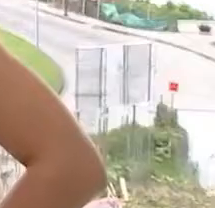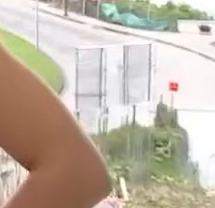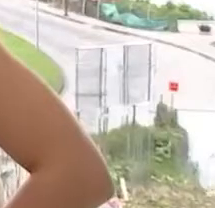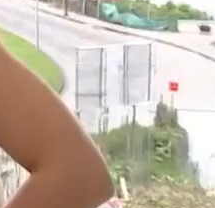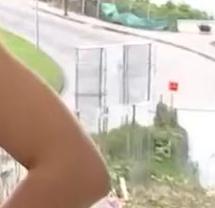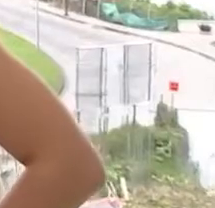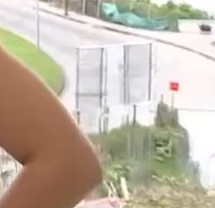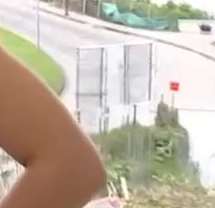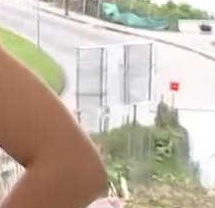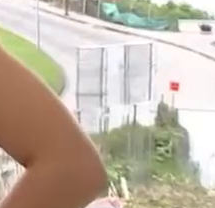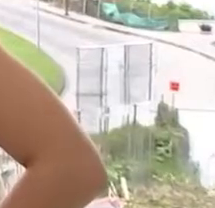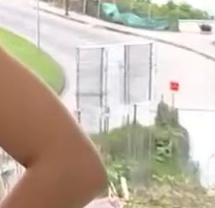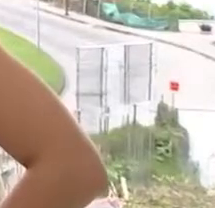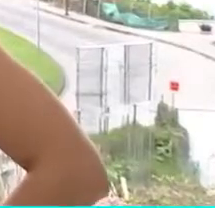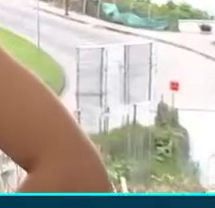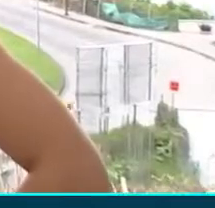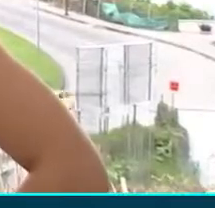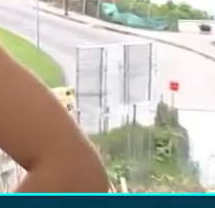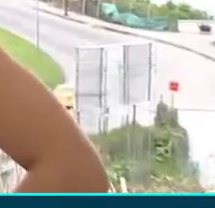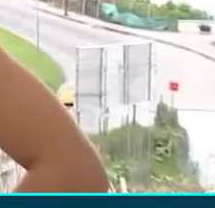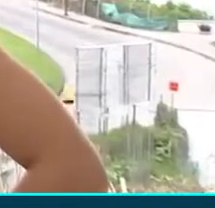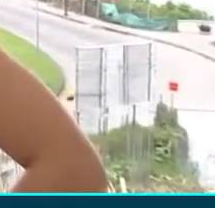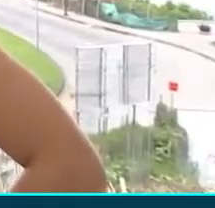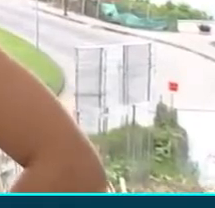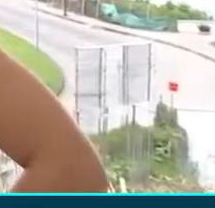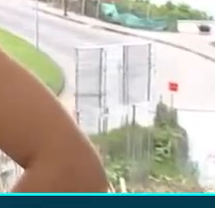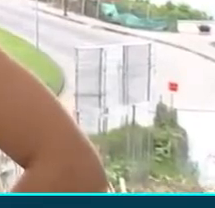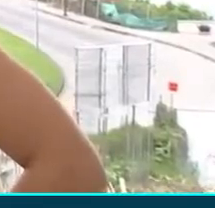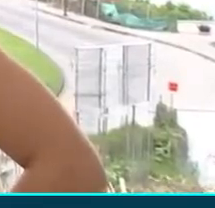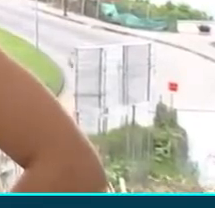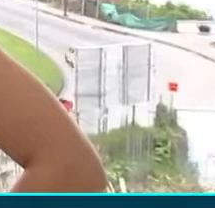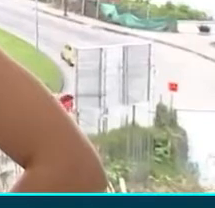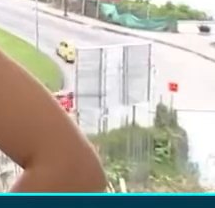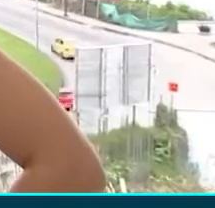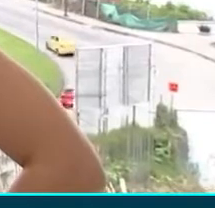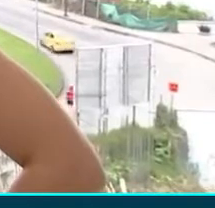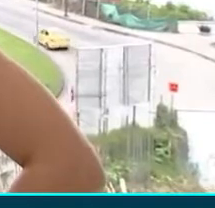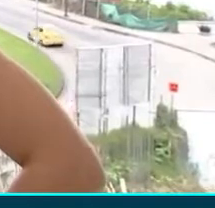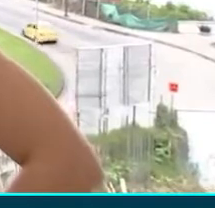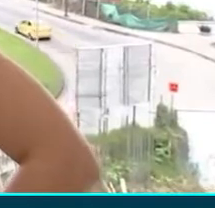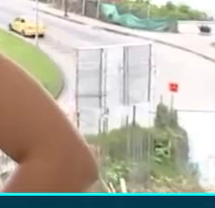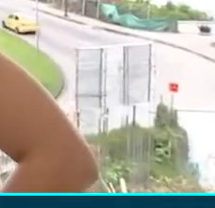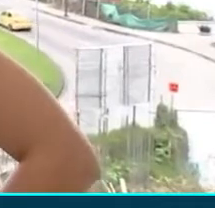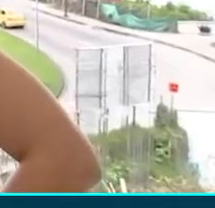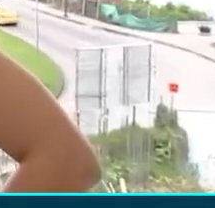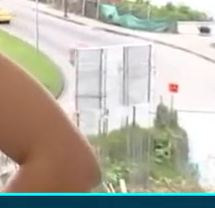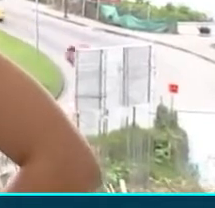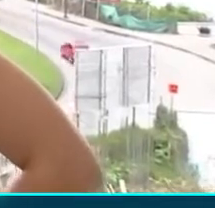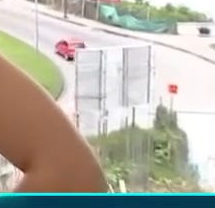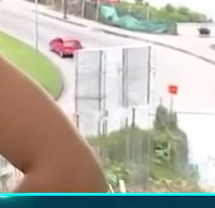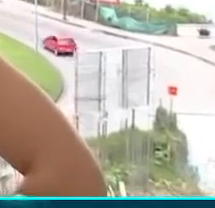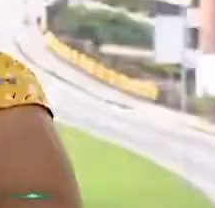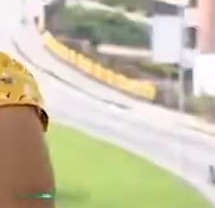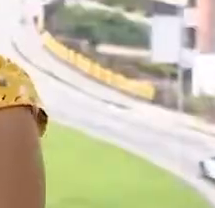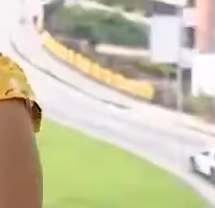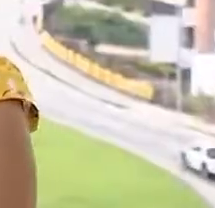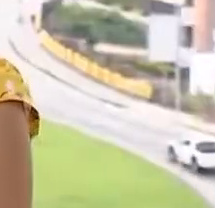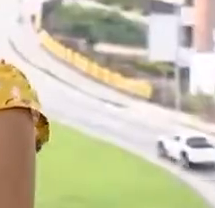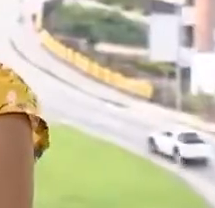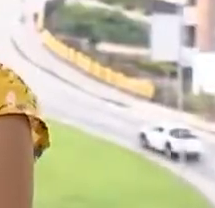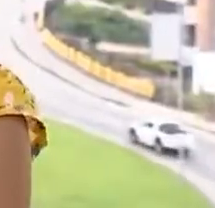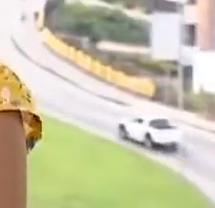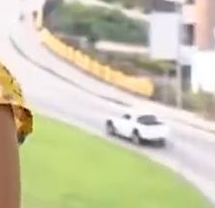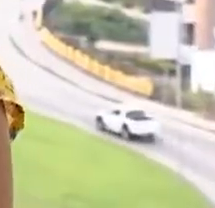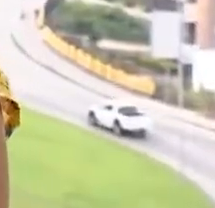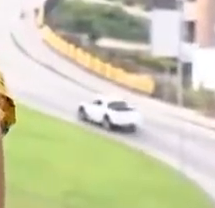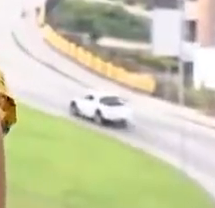Hola, muy buenas tardes. Es un gusto saludarlos con información de arte, cultura y entretenimiento en Sin Estrés. Esta